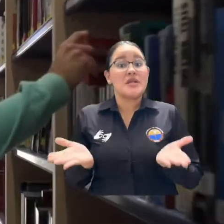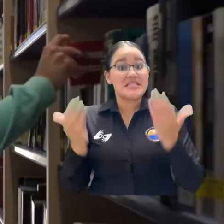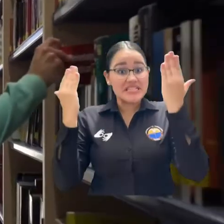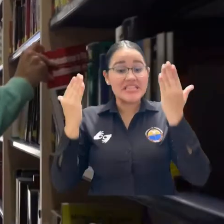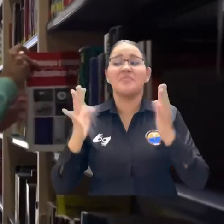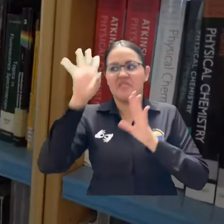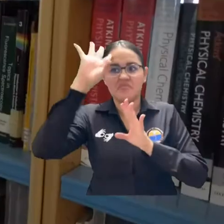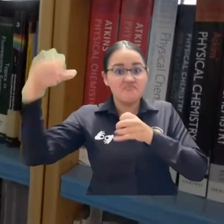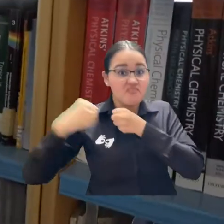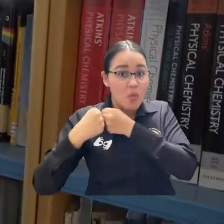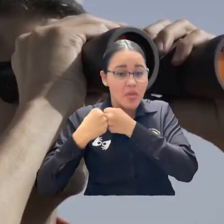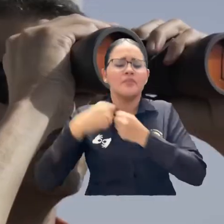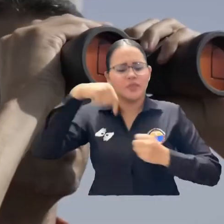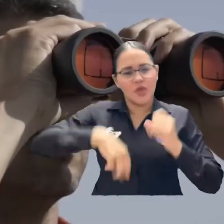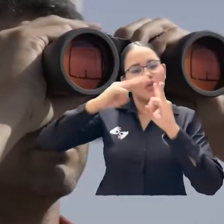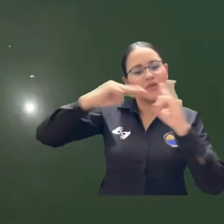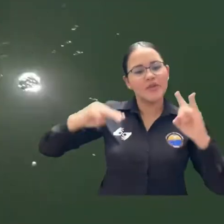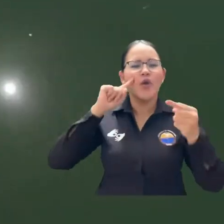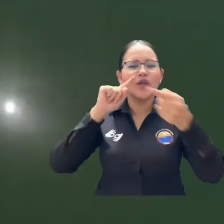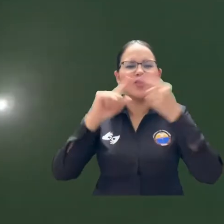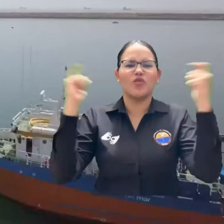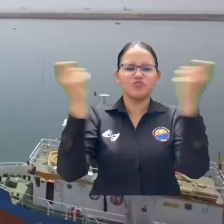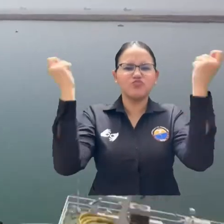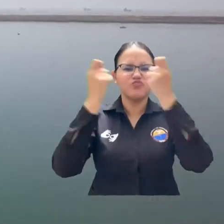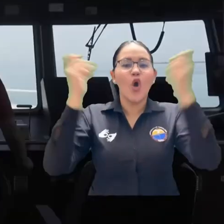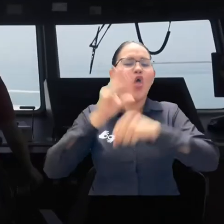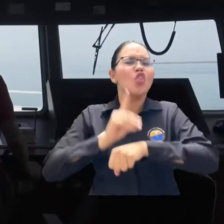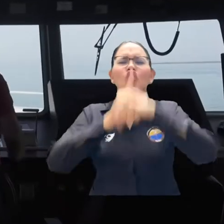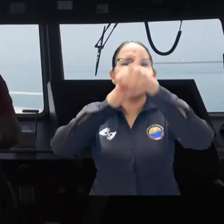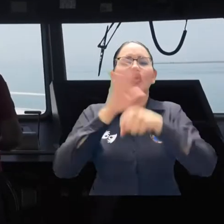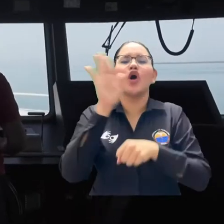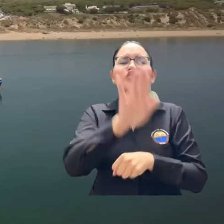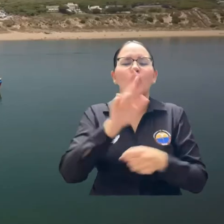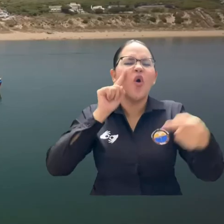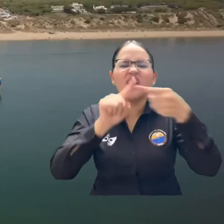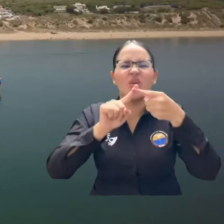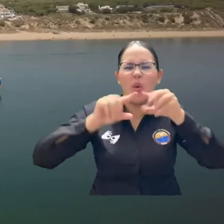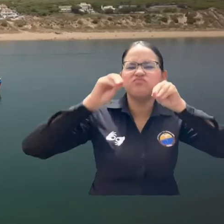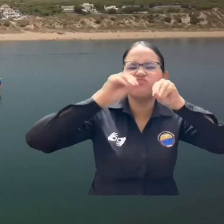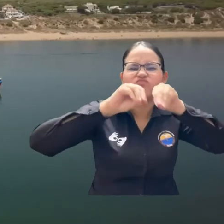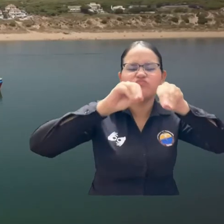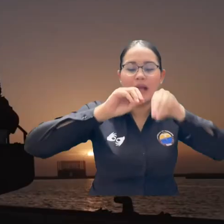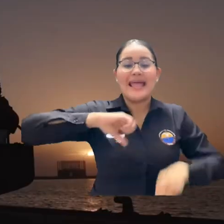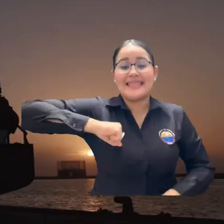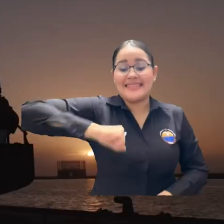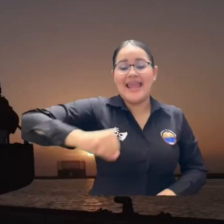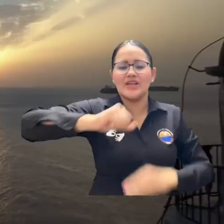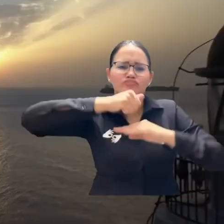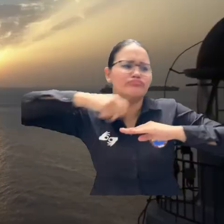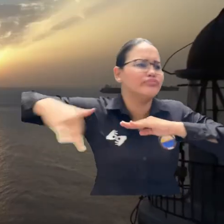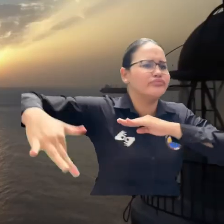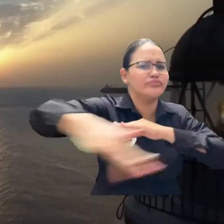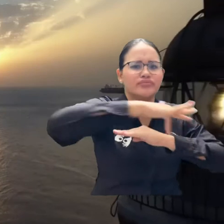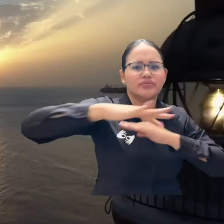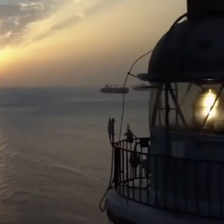convocatoria para profesionales que deseen formarse como doctores en el Programa Iberoamericano de Formación Doctoral en el Área de Derecho Marítimo